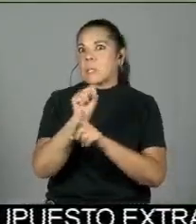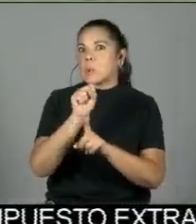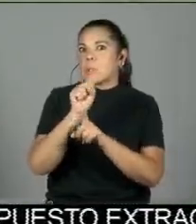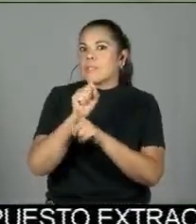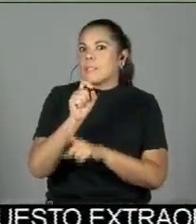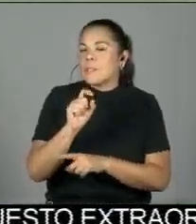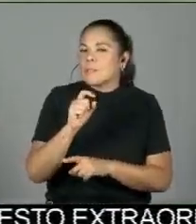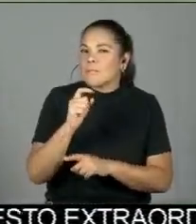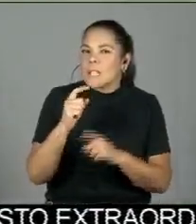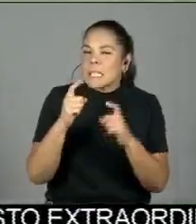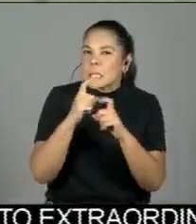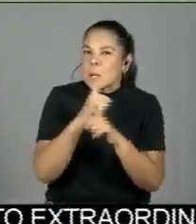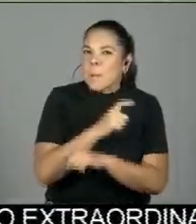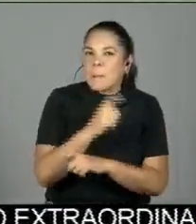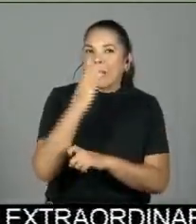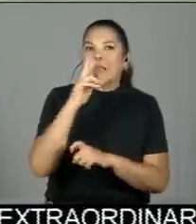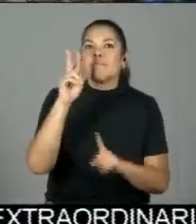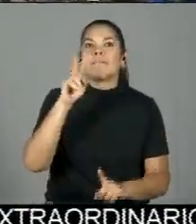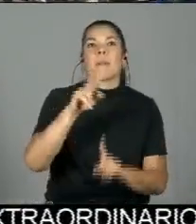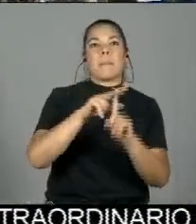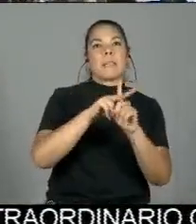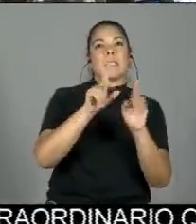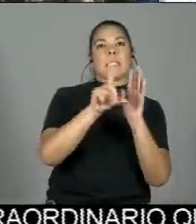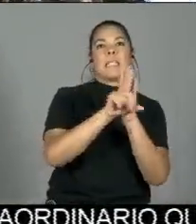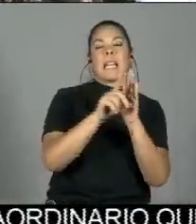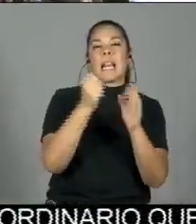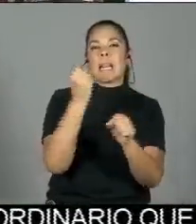implementación de la Ley de Empleo Público.